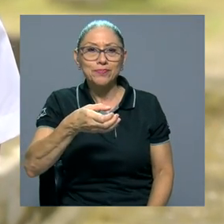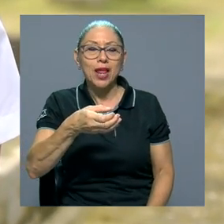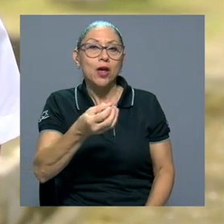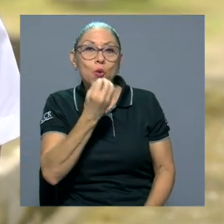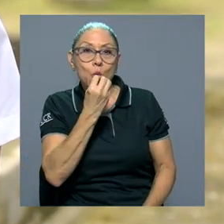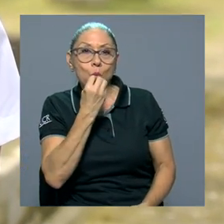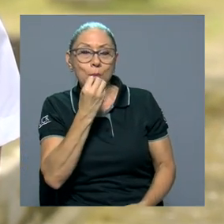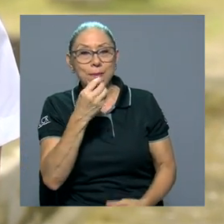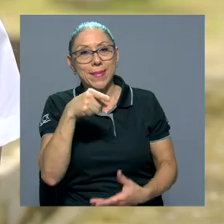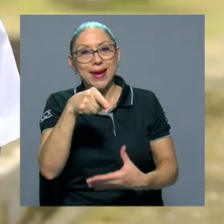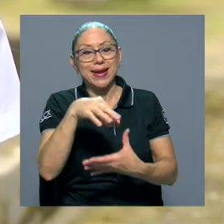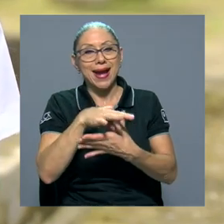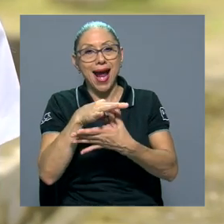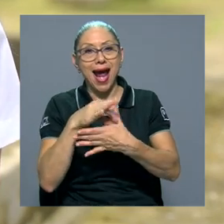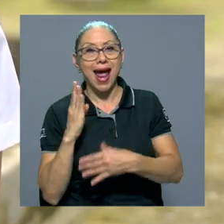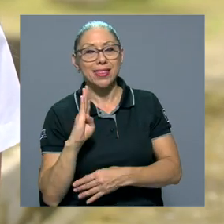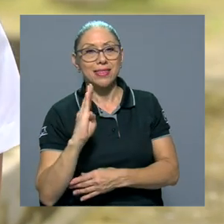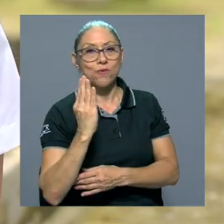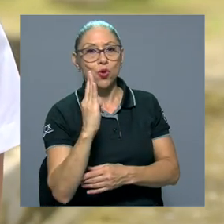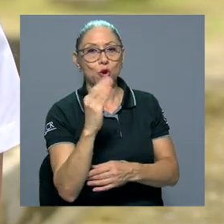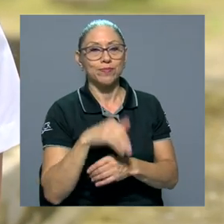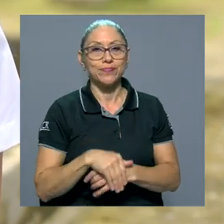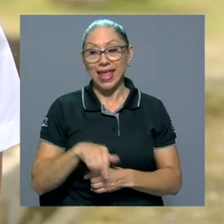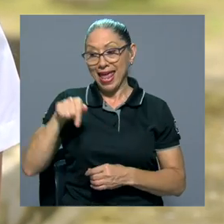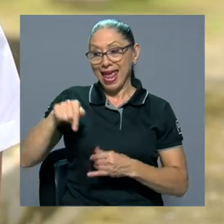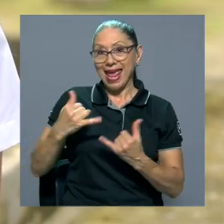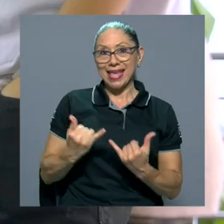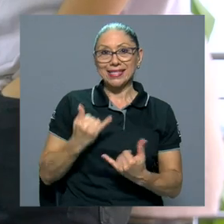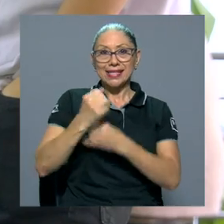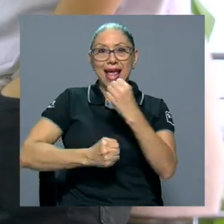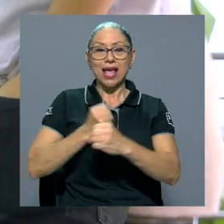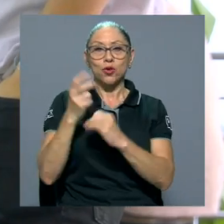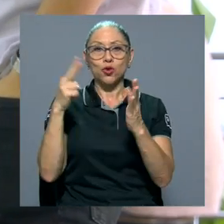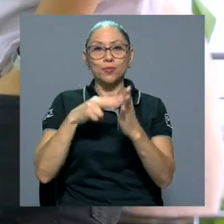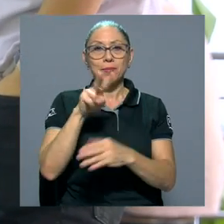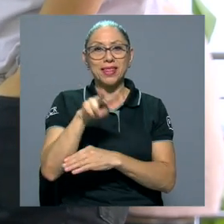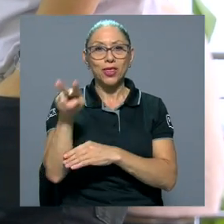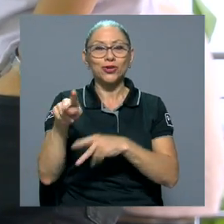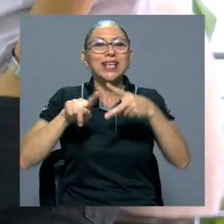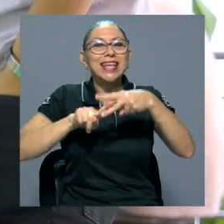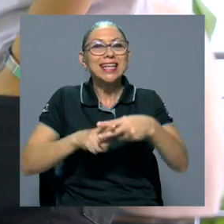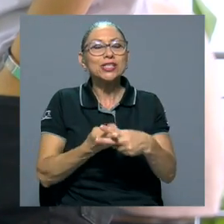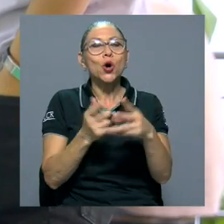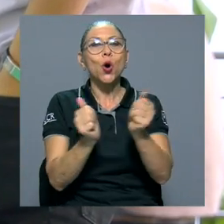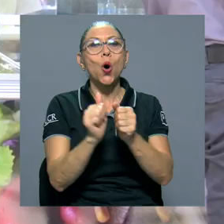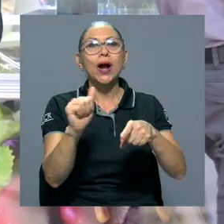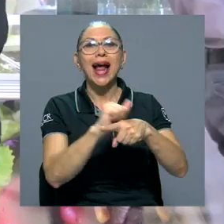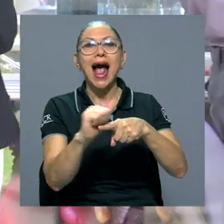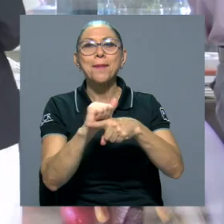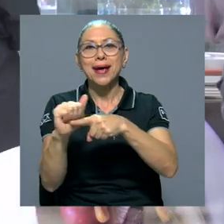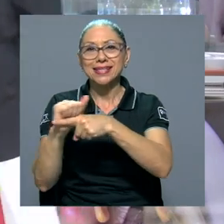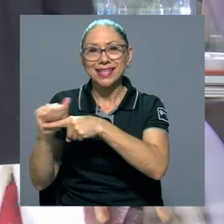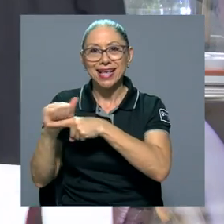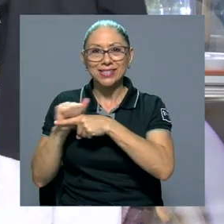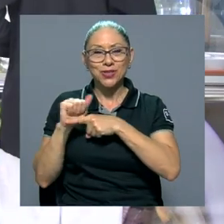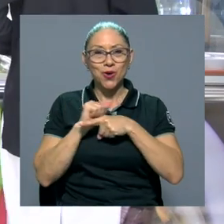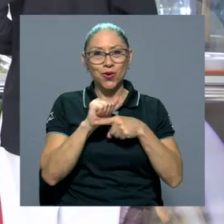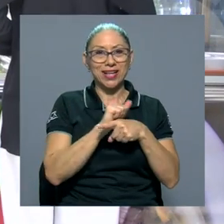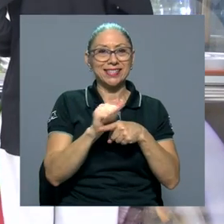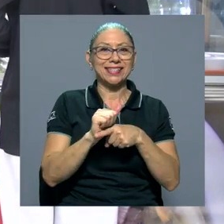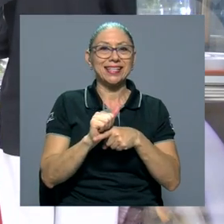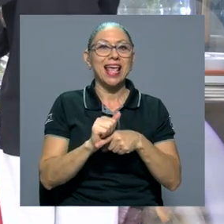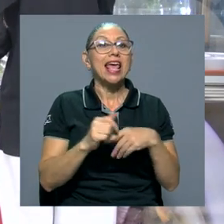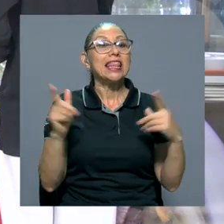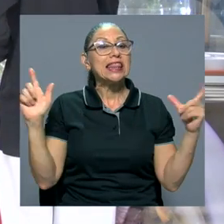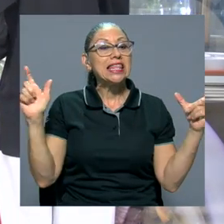nutricionalmente por estas razones el consumo de tiburón. Este 2022 inició con capacitaciones en el tema